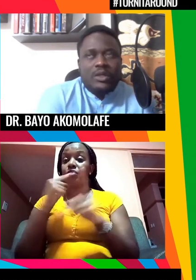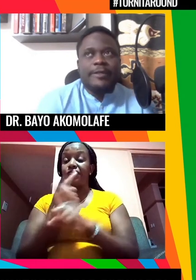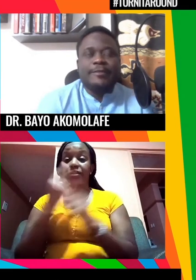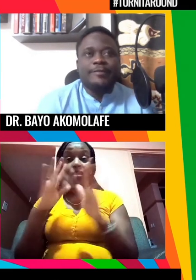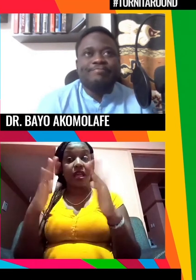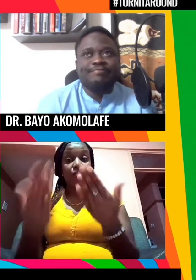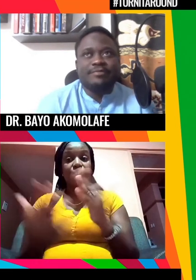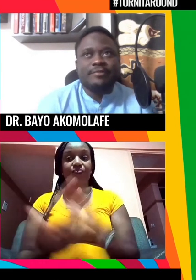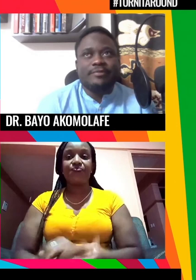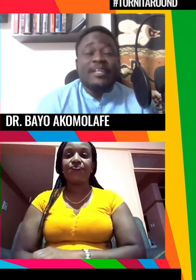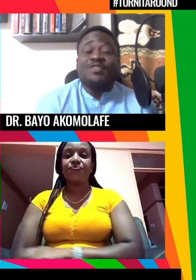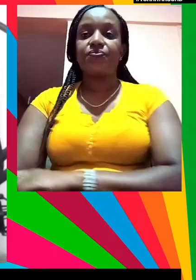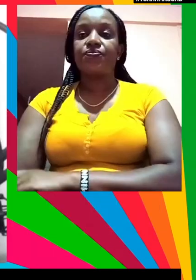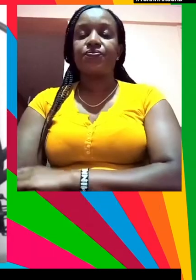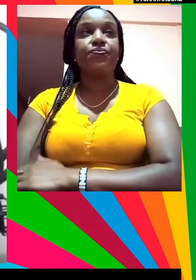cada